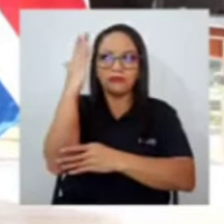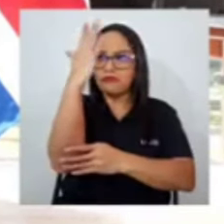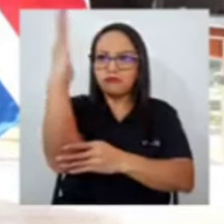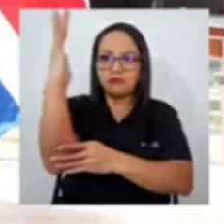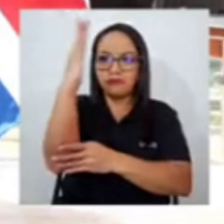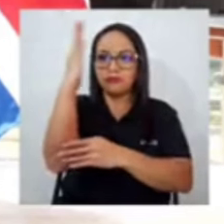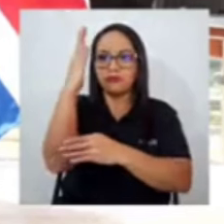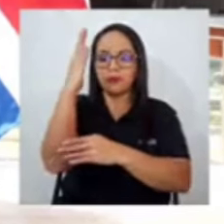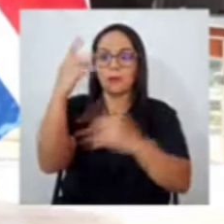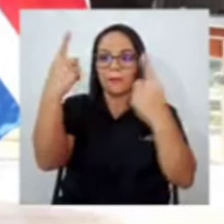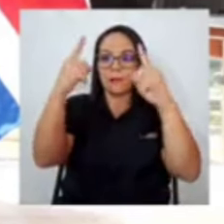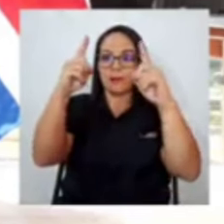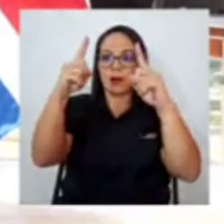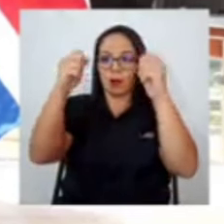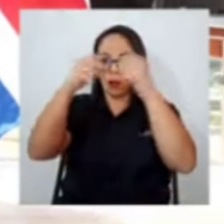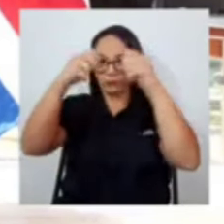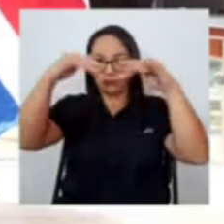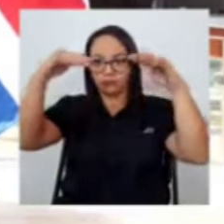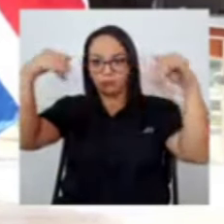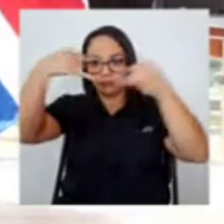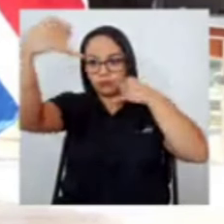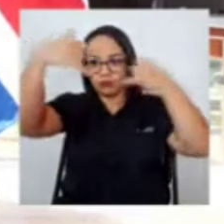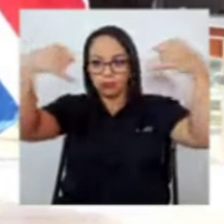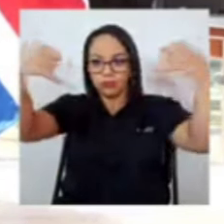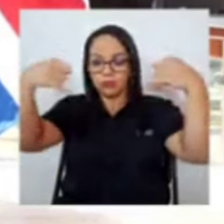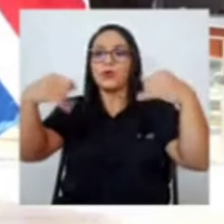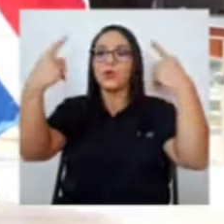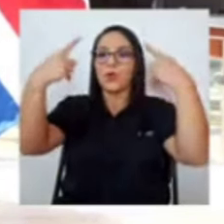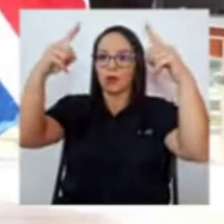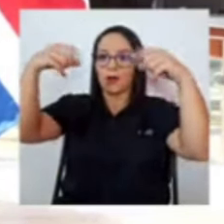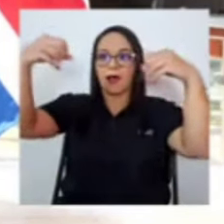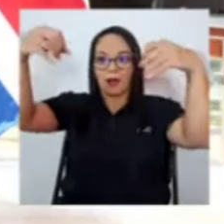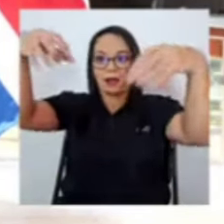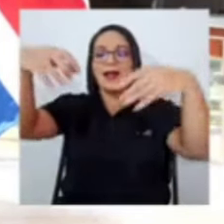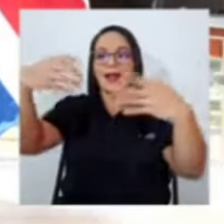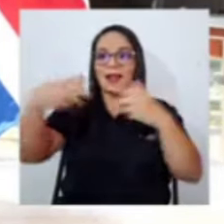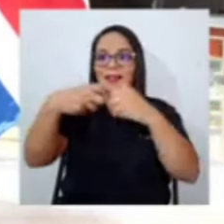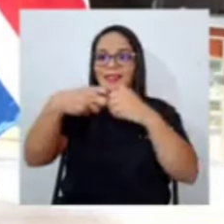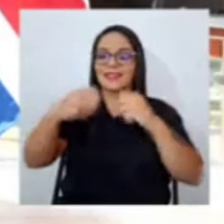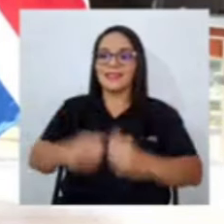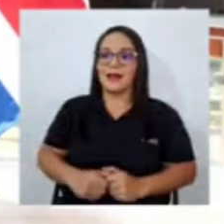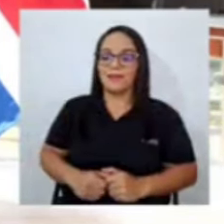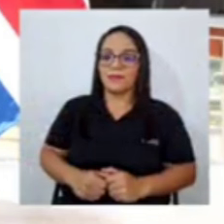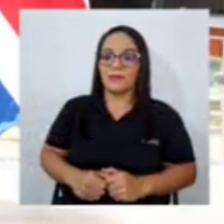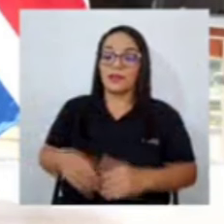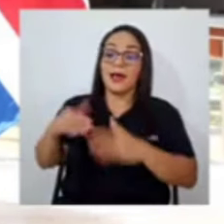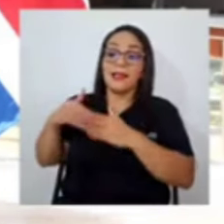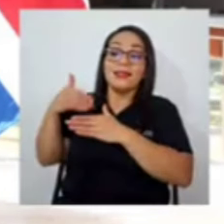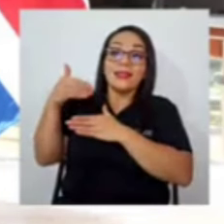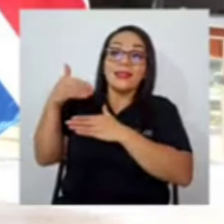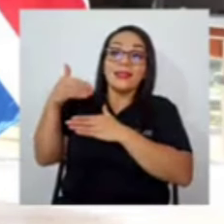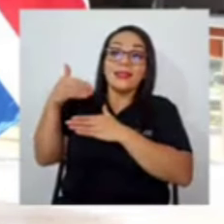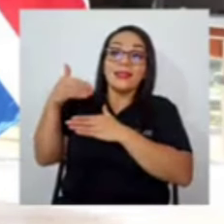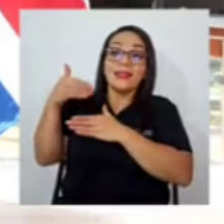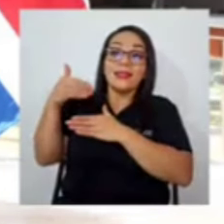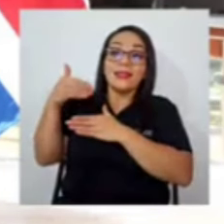luego redes de distribución y llevar electricidad. Algo le pasó al ICE. Ustedes saben qué fue. Dejó